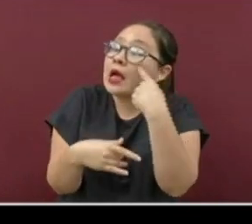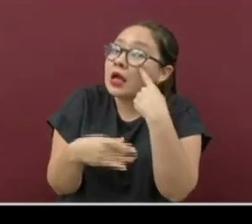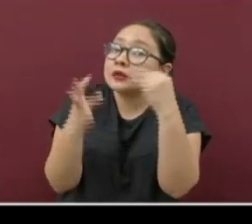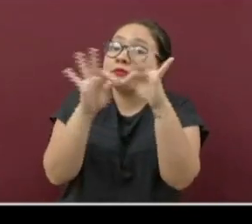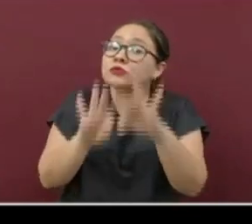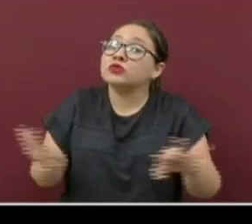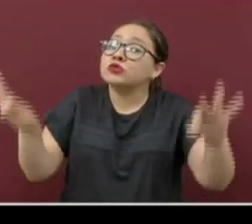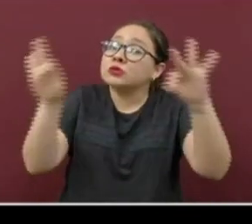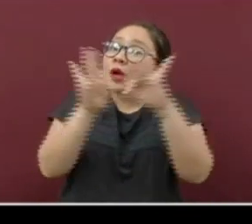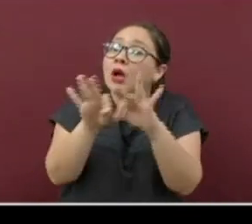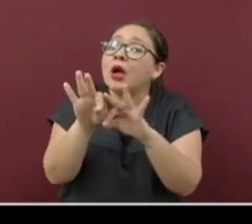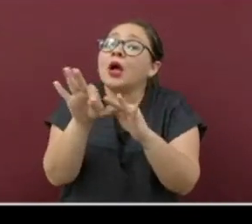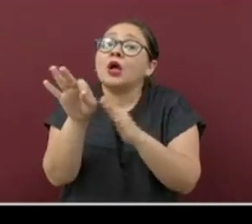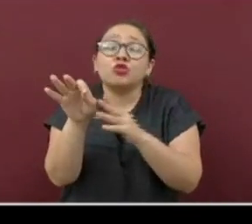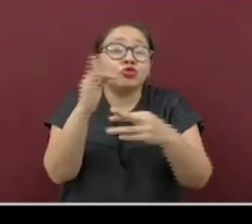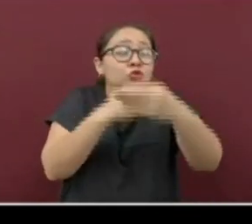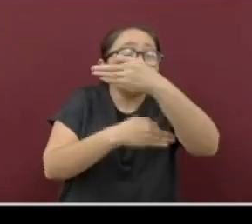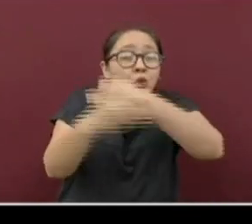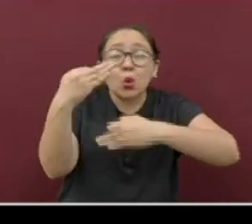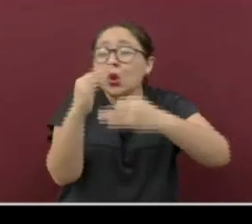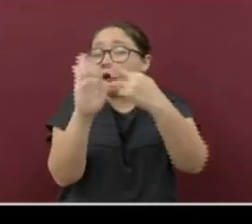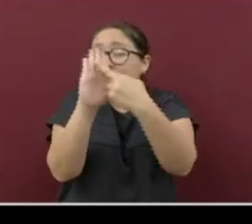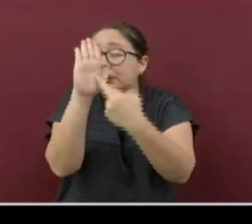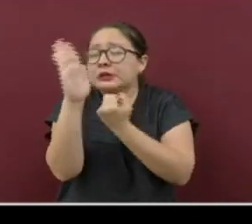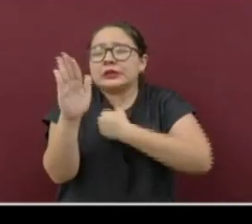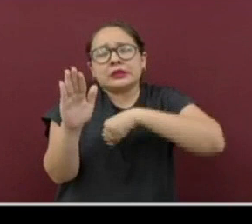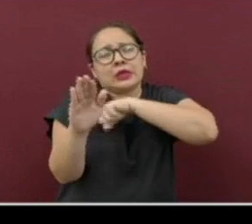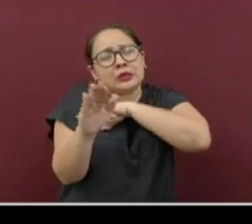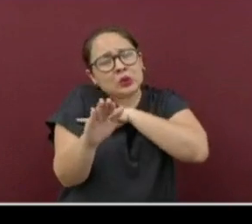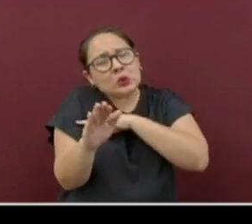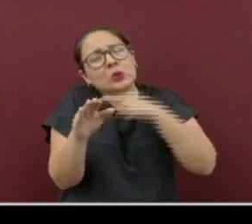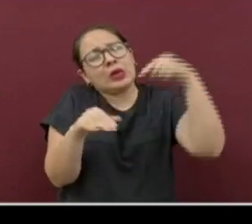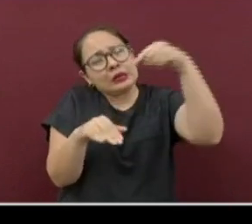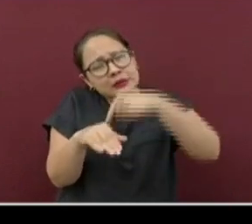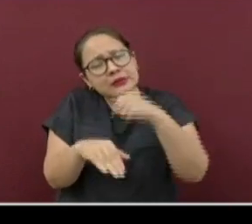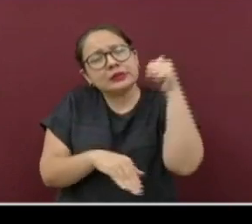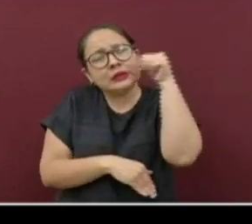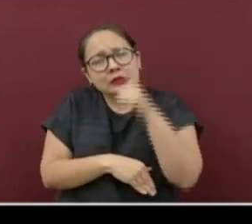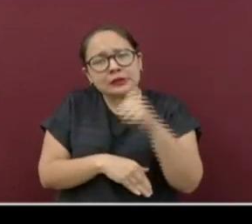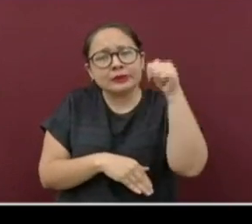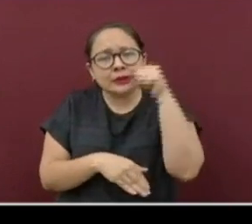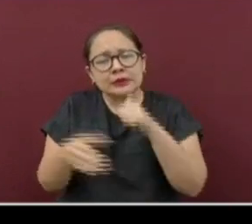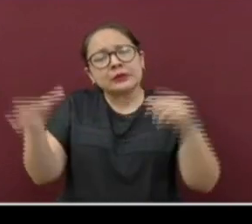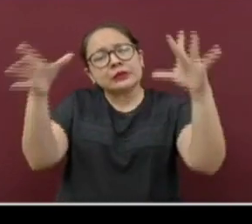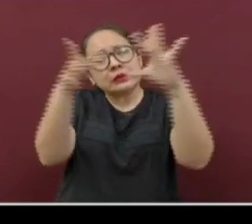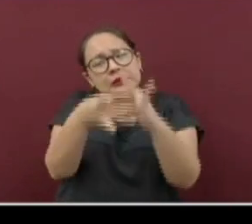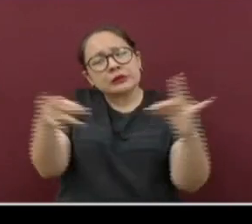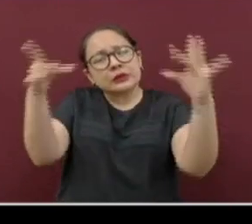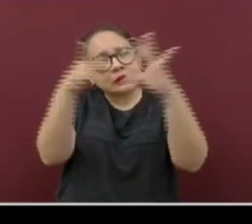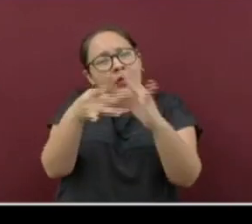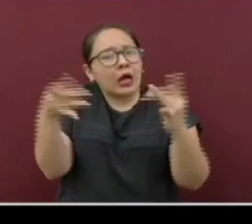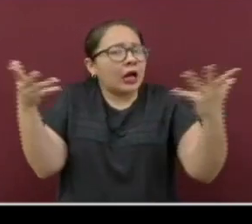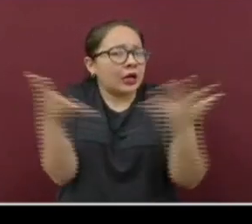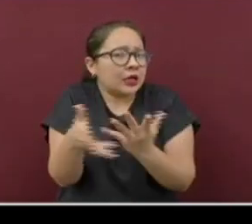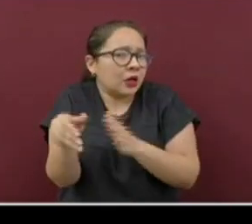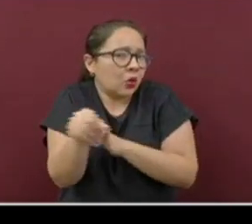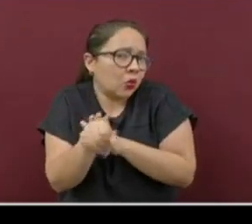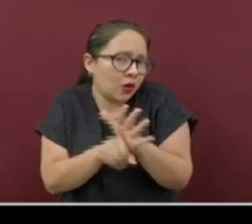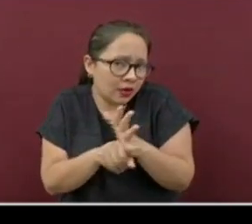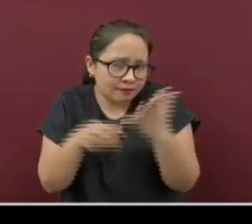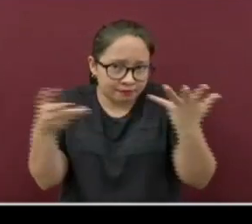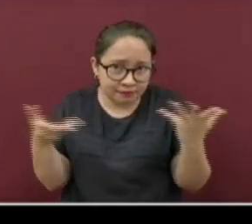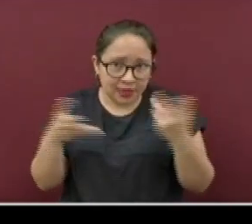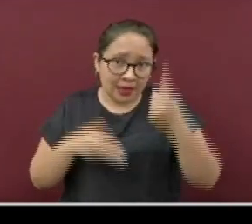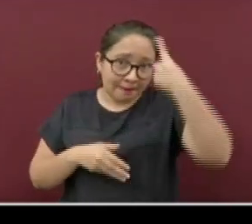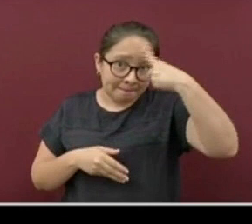la práctica todas las medidas preventivas que insistentemente se les proporcionan en este espacio. Así como no